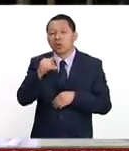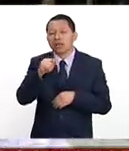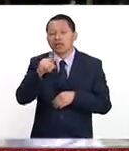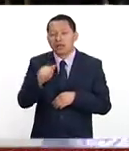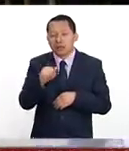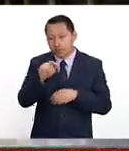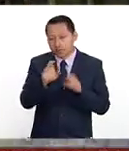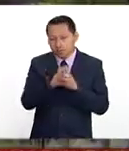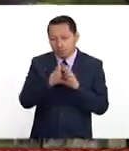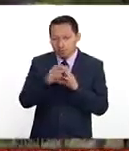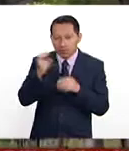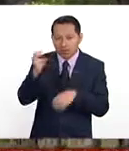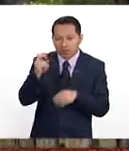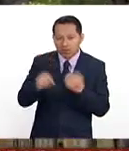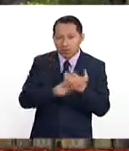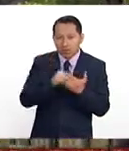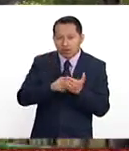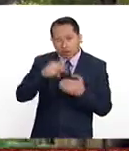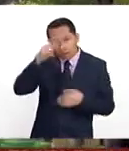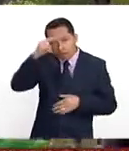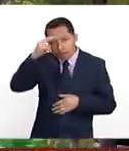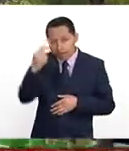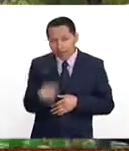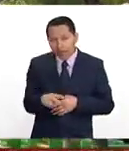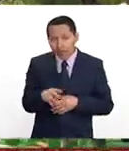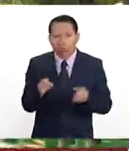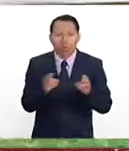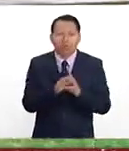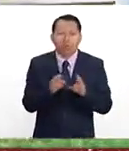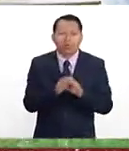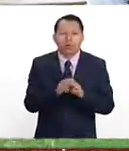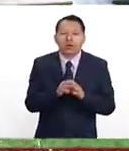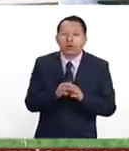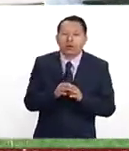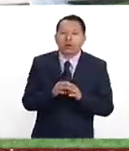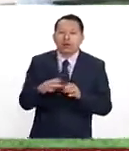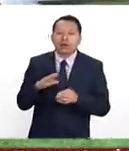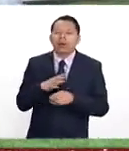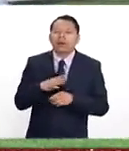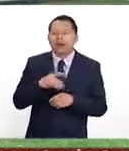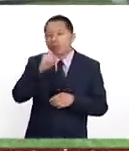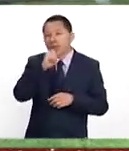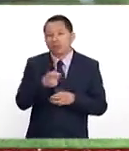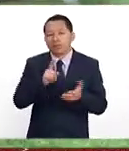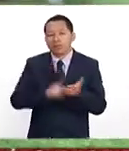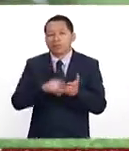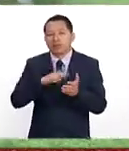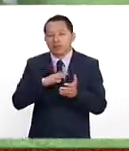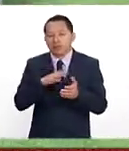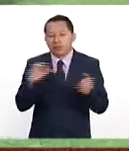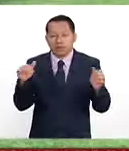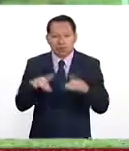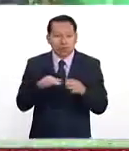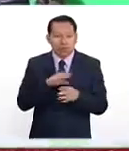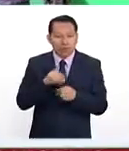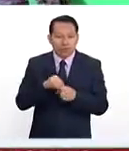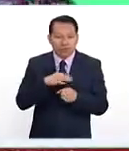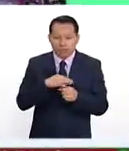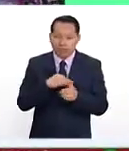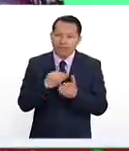alta de Zongolica como la zona de México donde se encuentran concentradas todas las